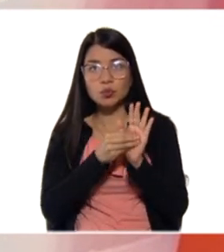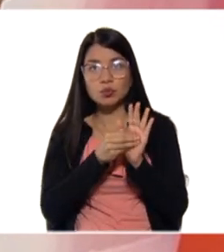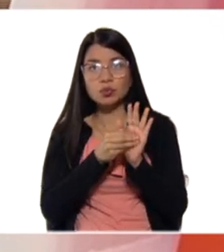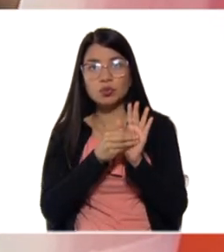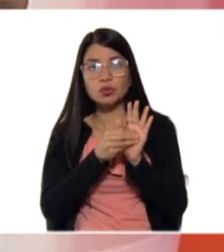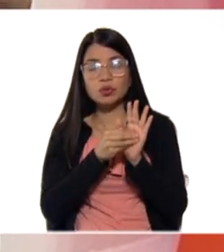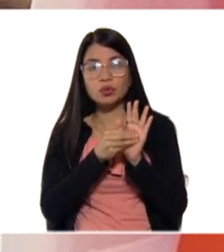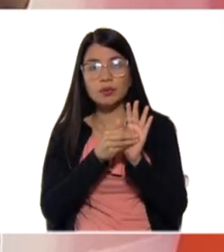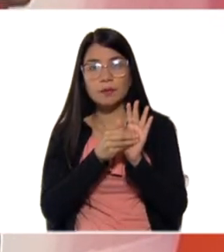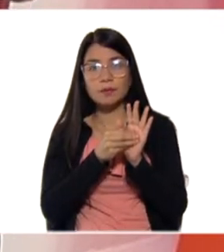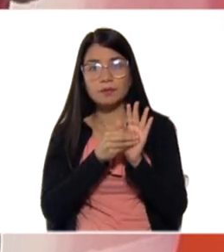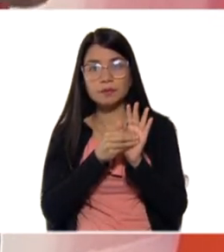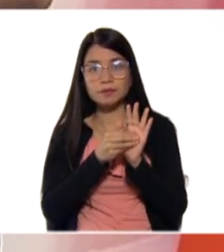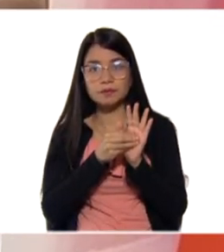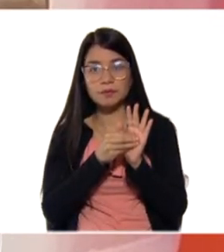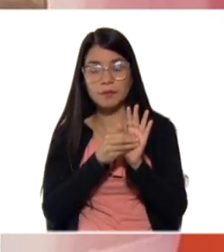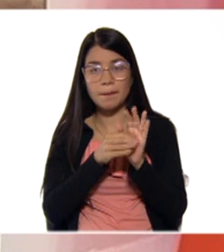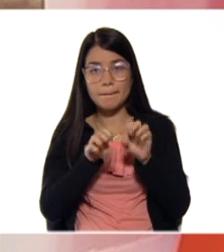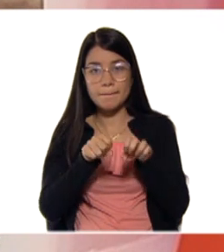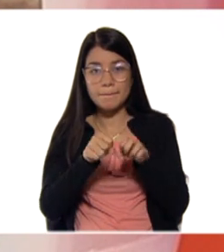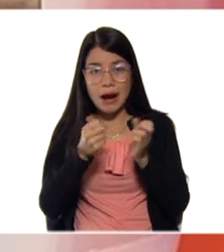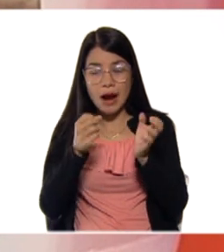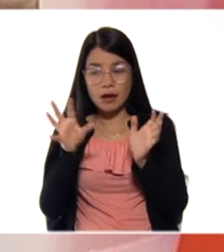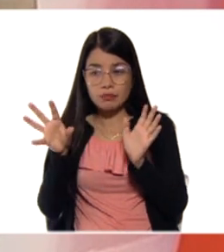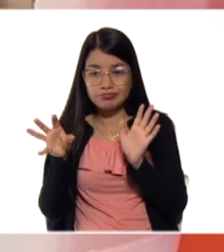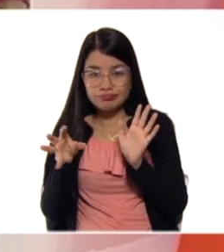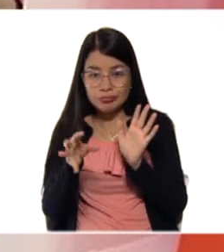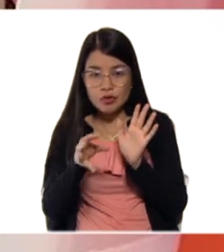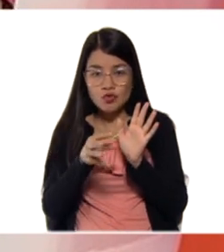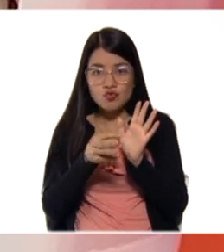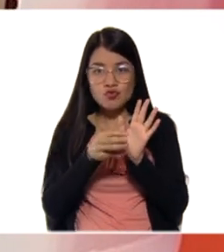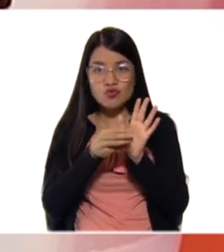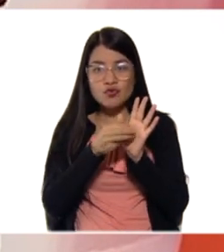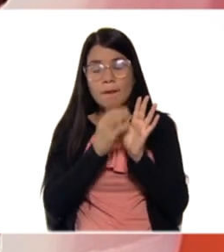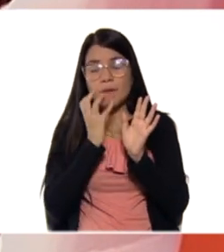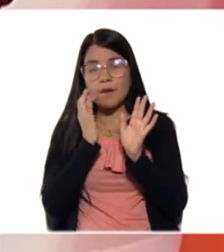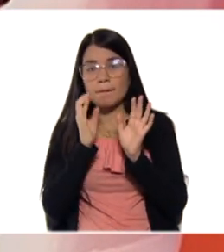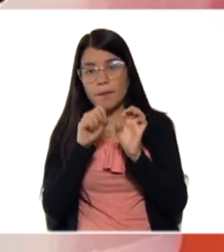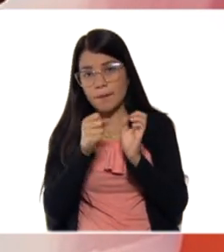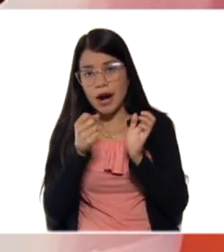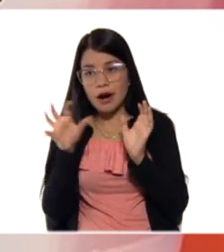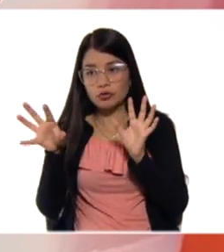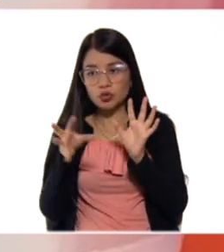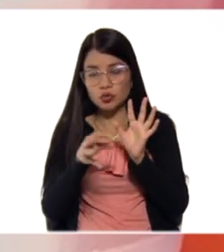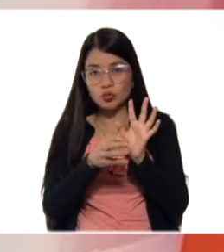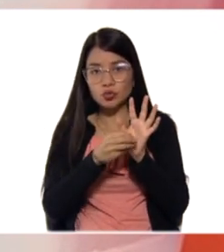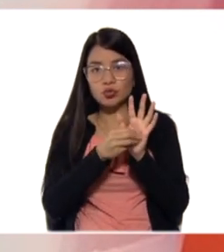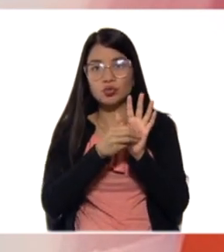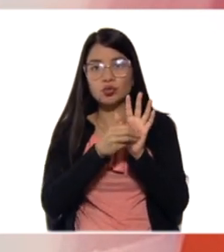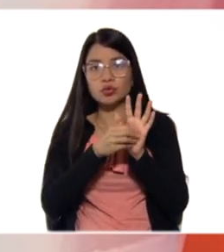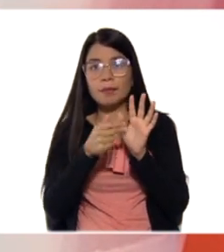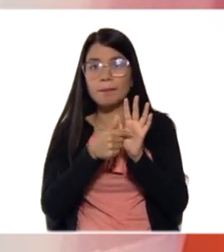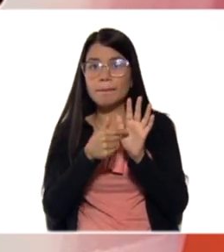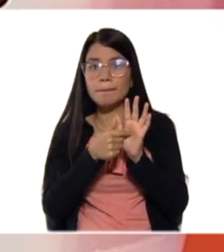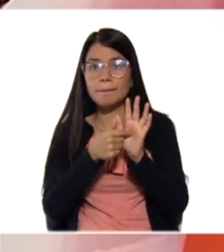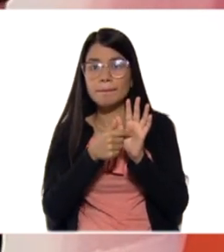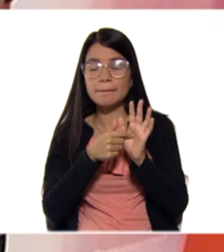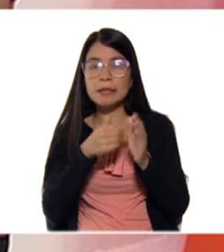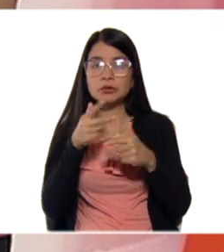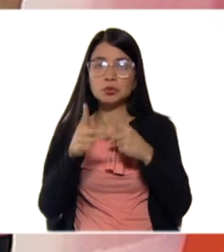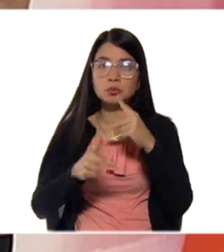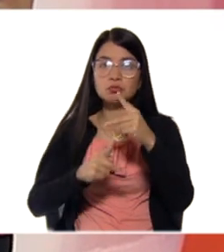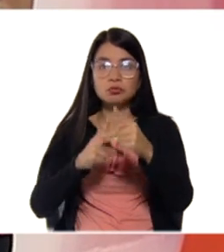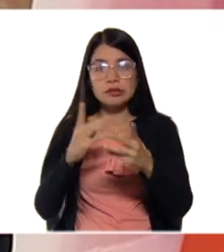energía y el pan la va a absorber, ¿sí? ¿Para qué? Para hacer su proceso de cocción y